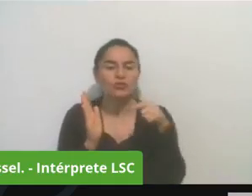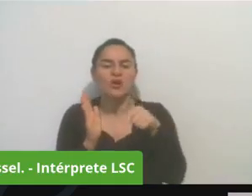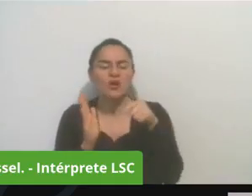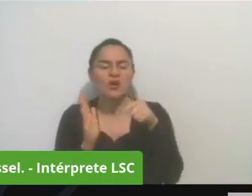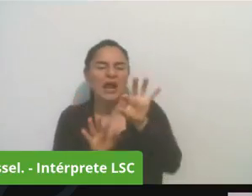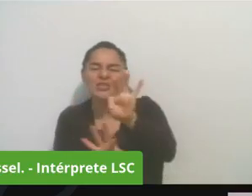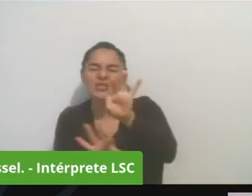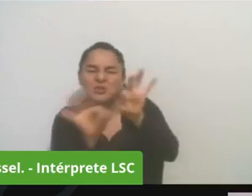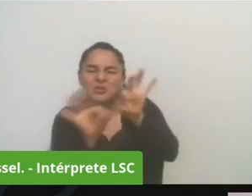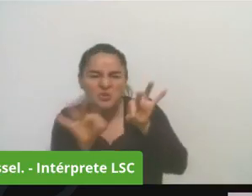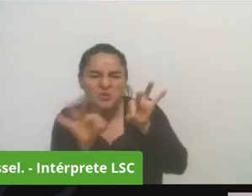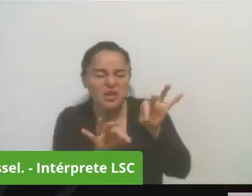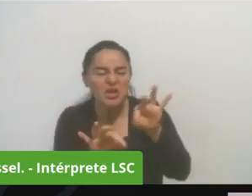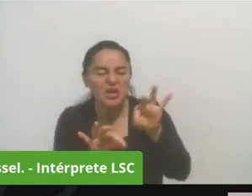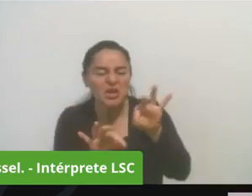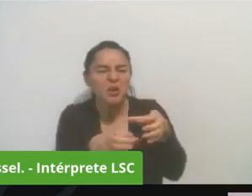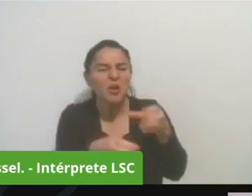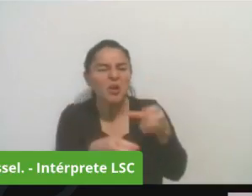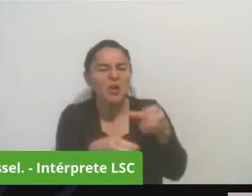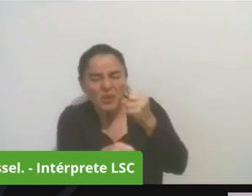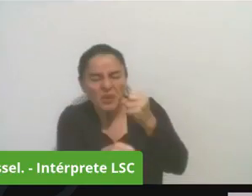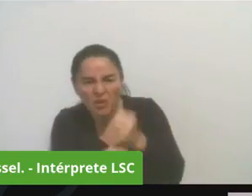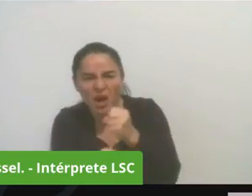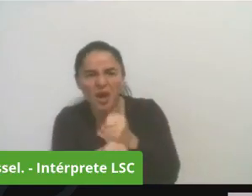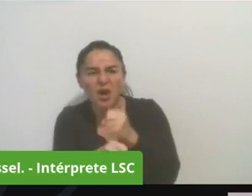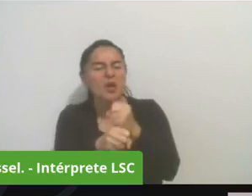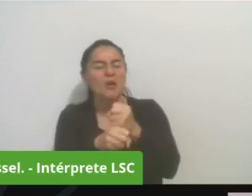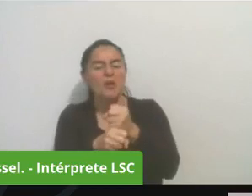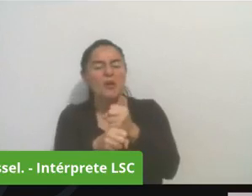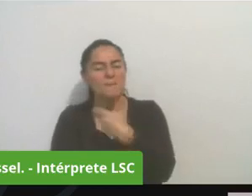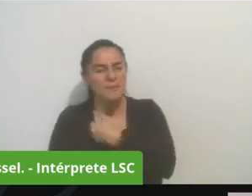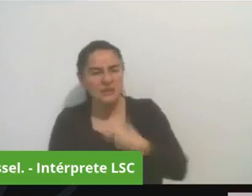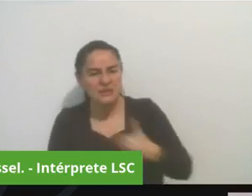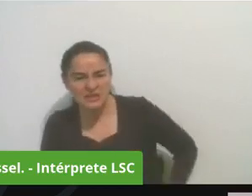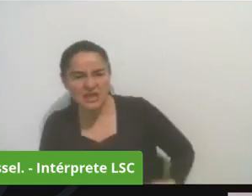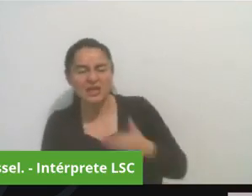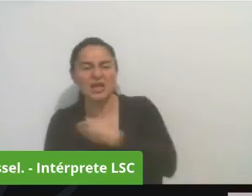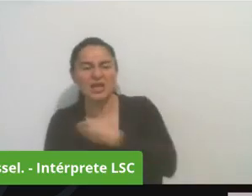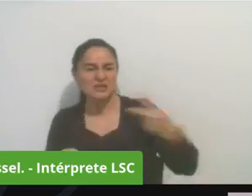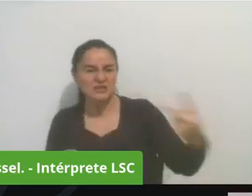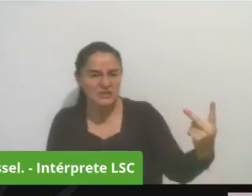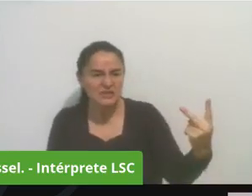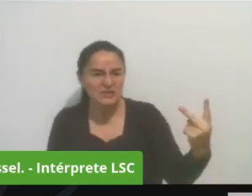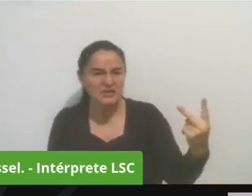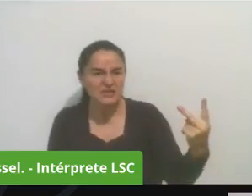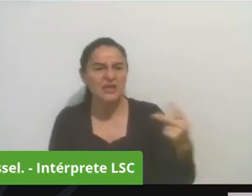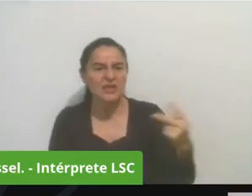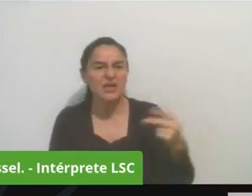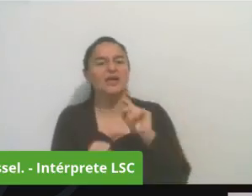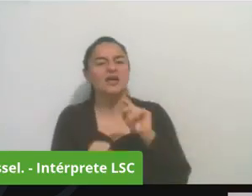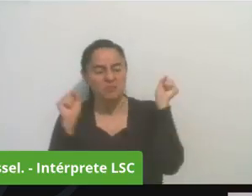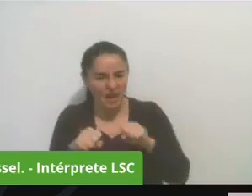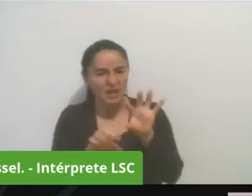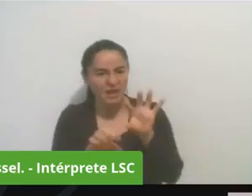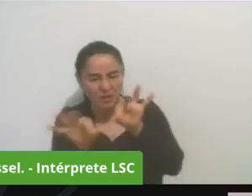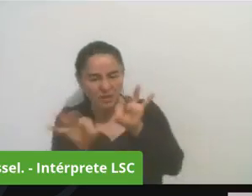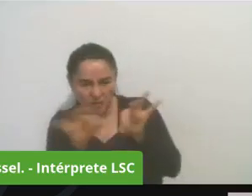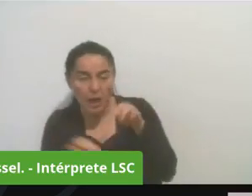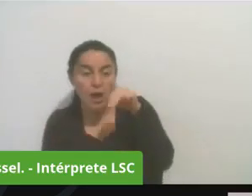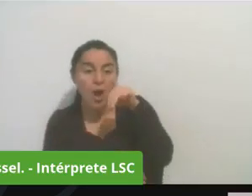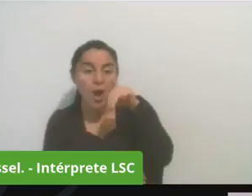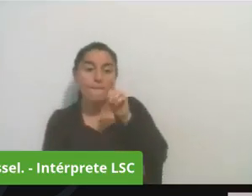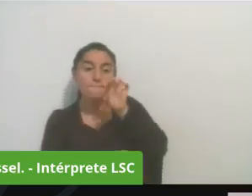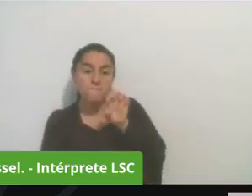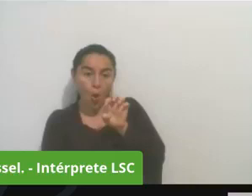transparencia que esto nos ayude a que la moe nos haga un reporte de estudios de falencias que hayan en el proceso electoral y que esto blinde para que haya